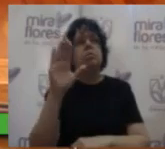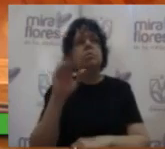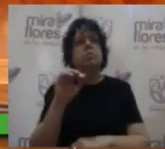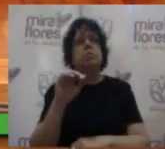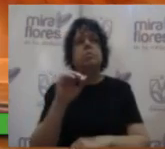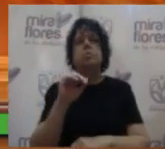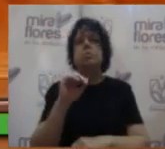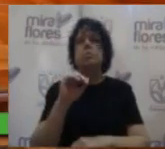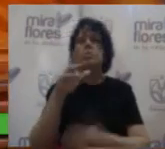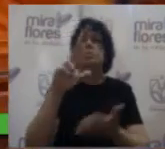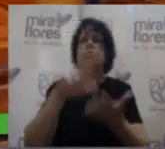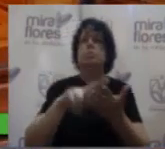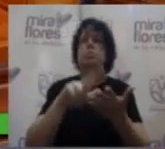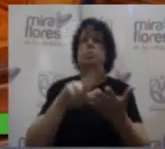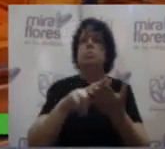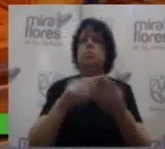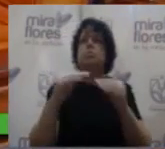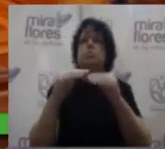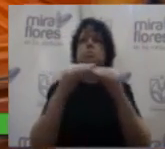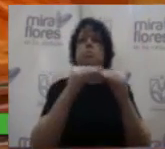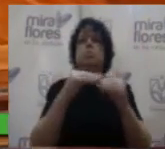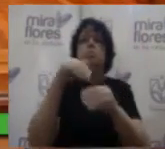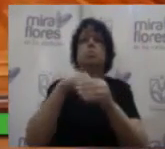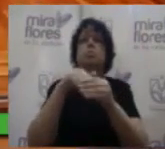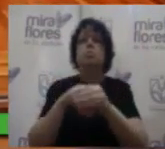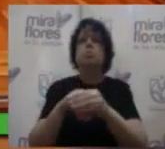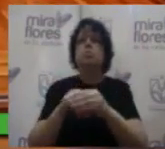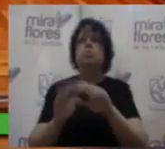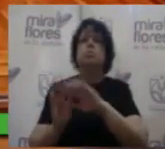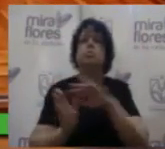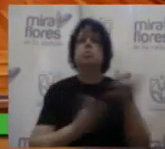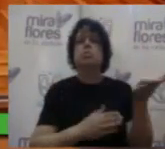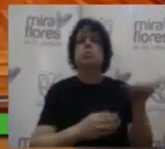Se aprueba por unanimidad de votos Muchas gracias Siguiente punto por favor